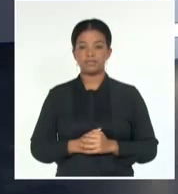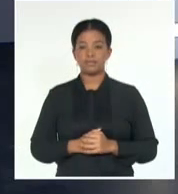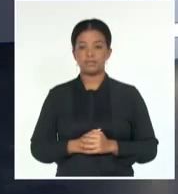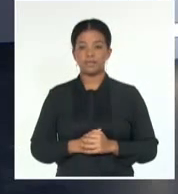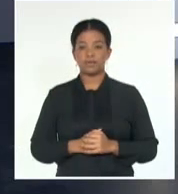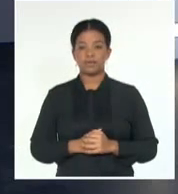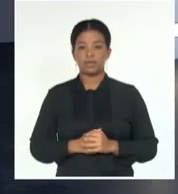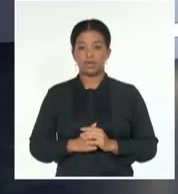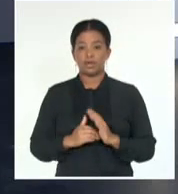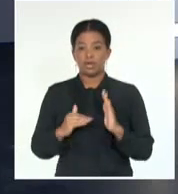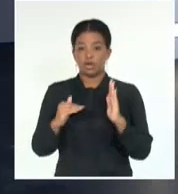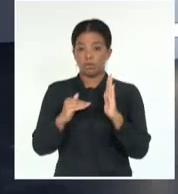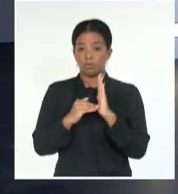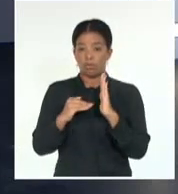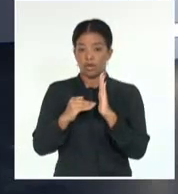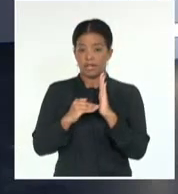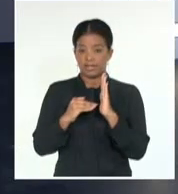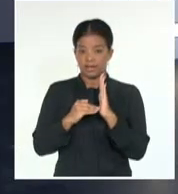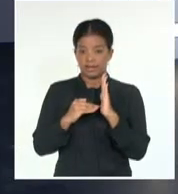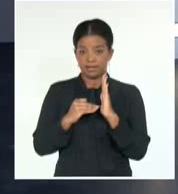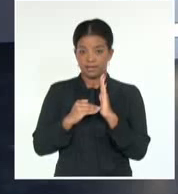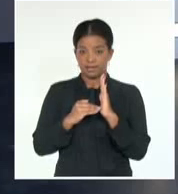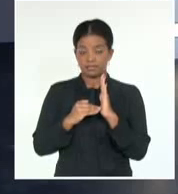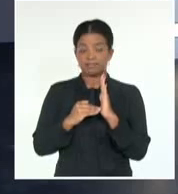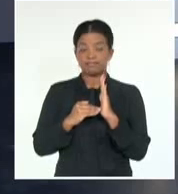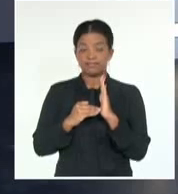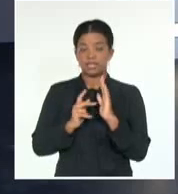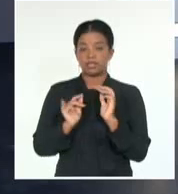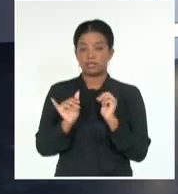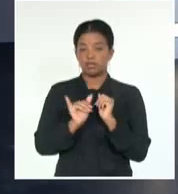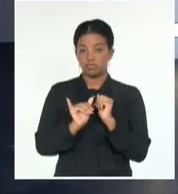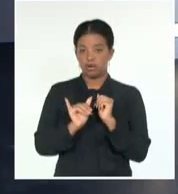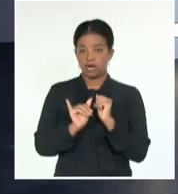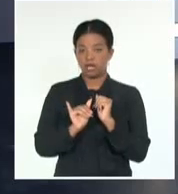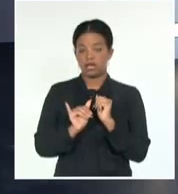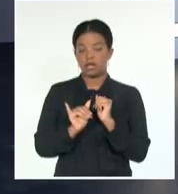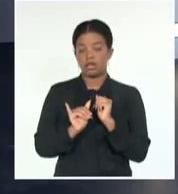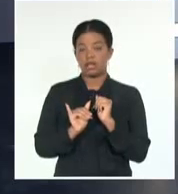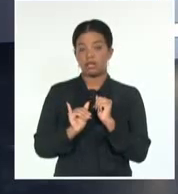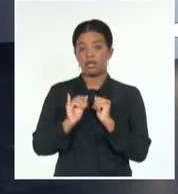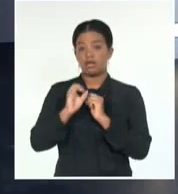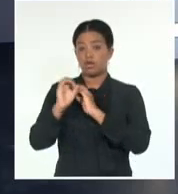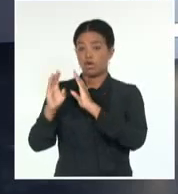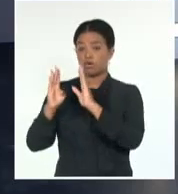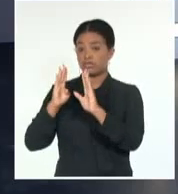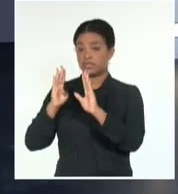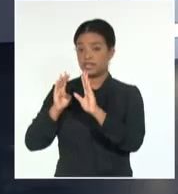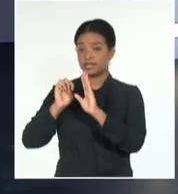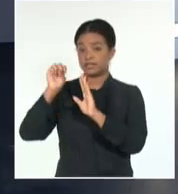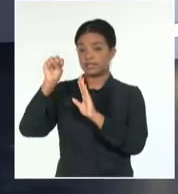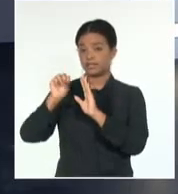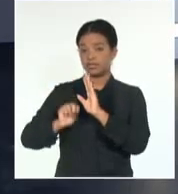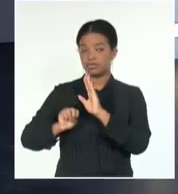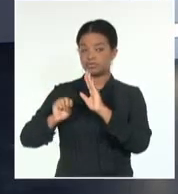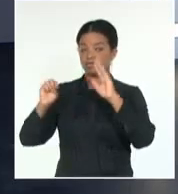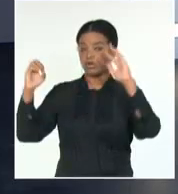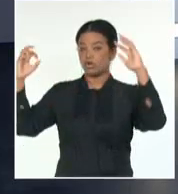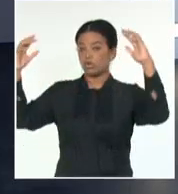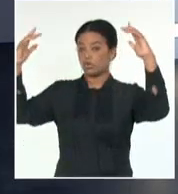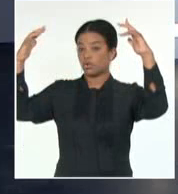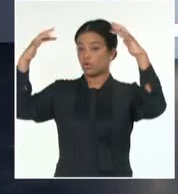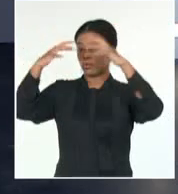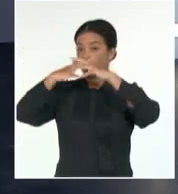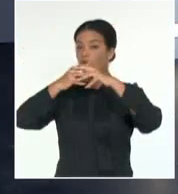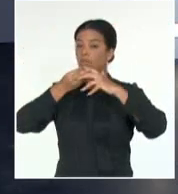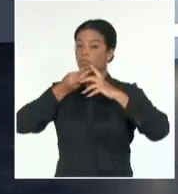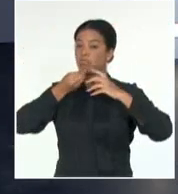cielos nublados en el occidente y también en la costa sur e interior del resto del país, con algunos chubascos,